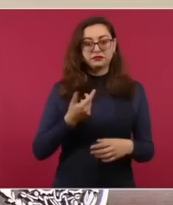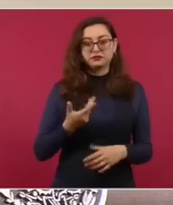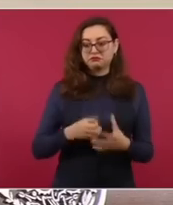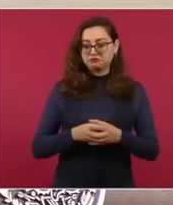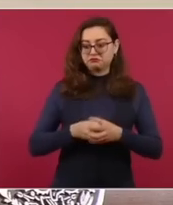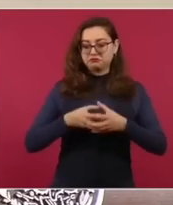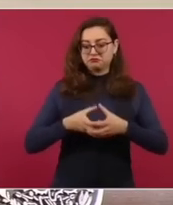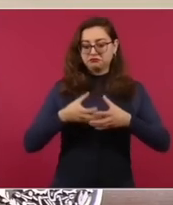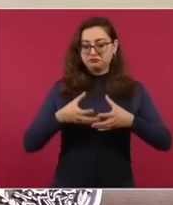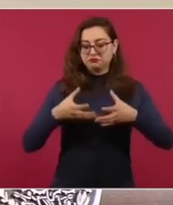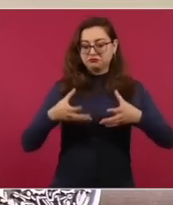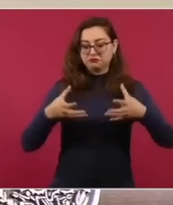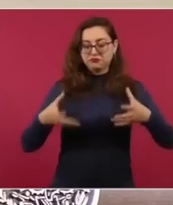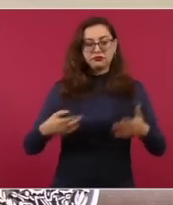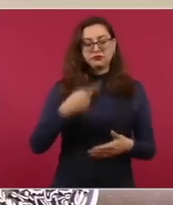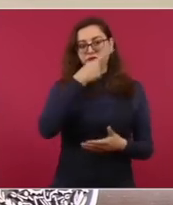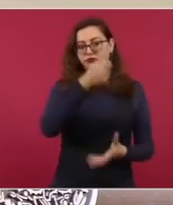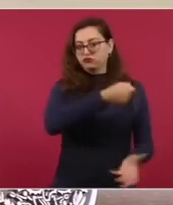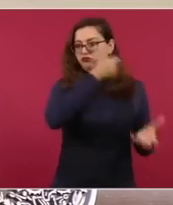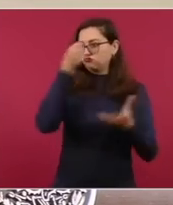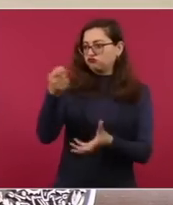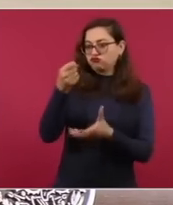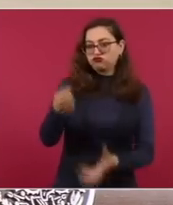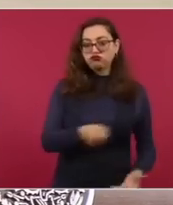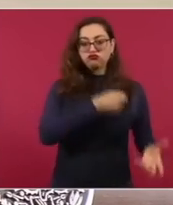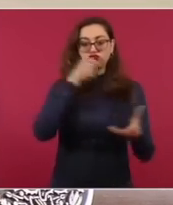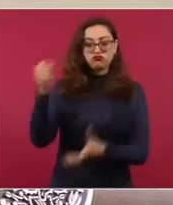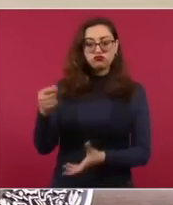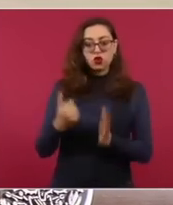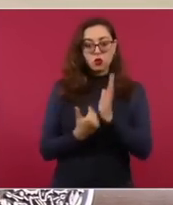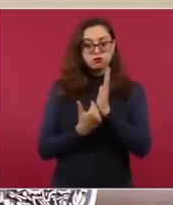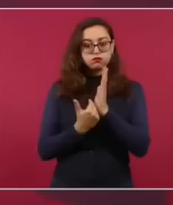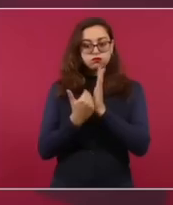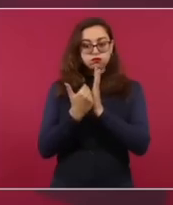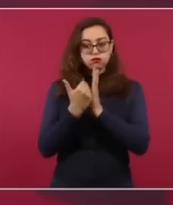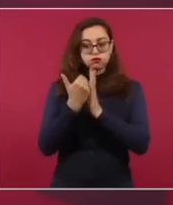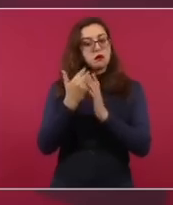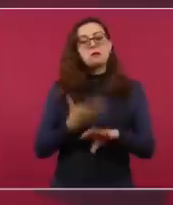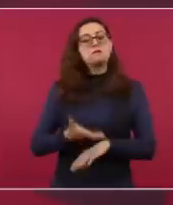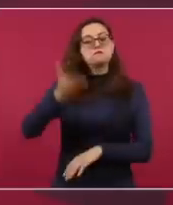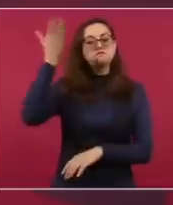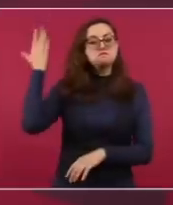La inversión extranjera de Canadá en México no se había dado